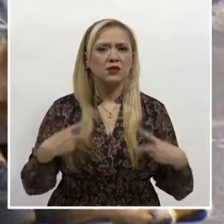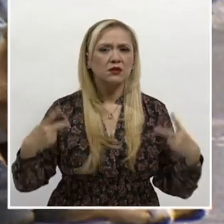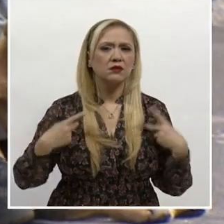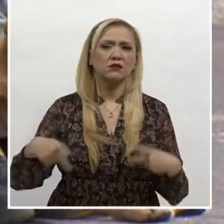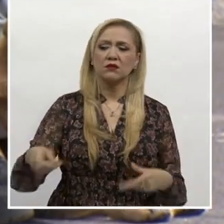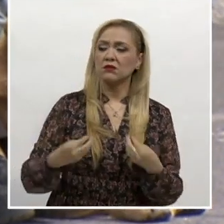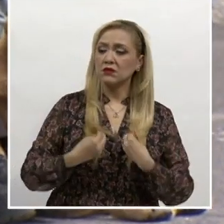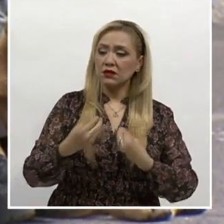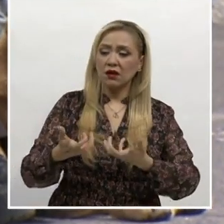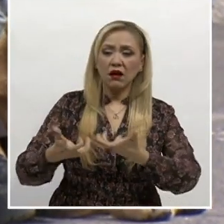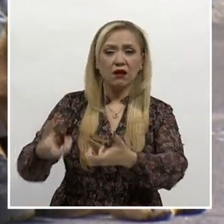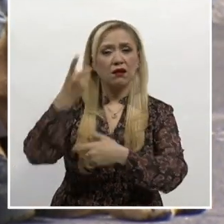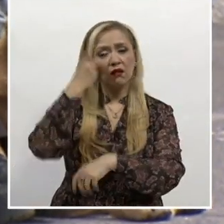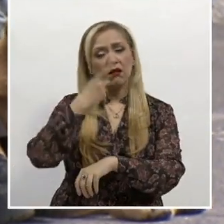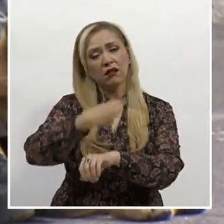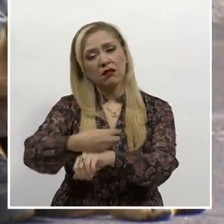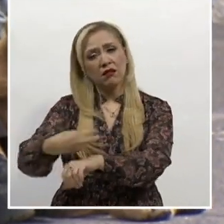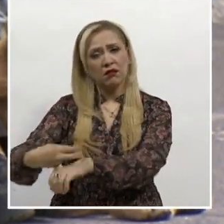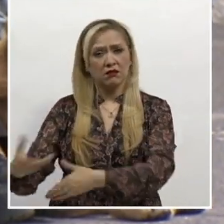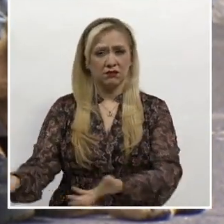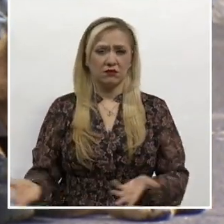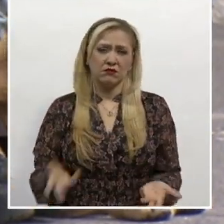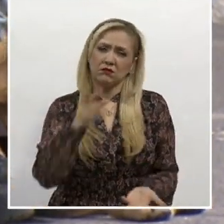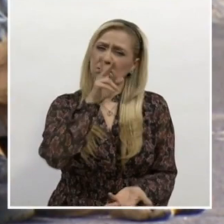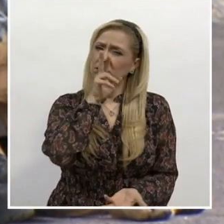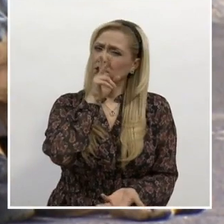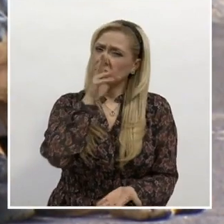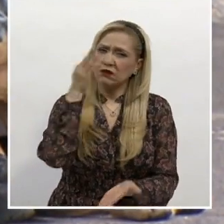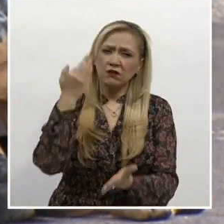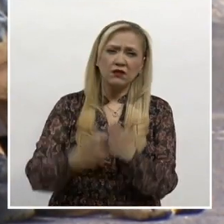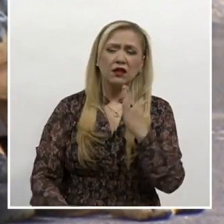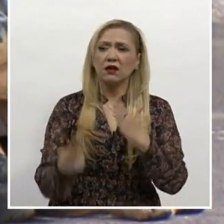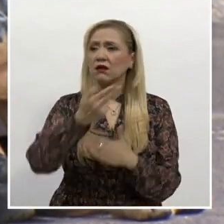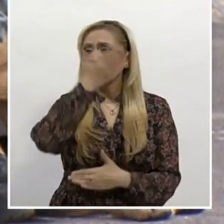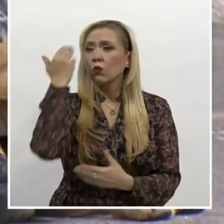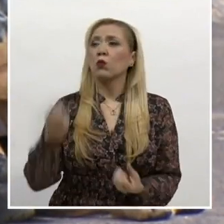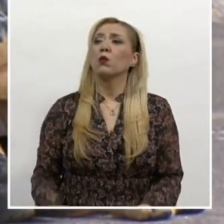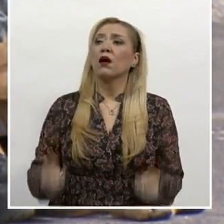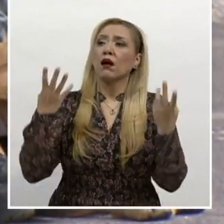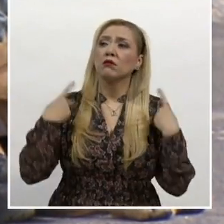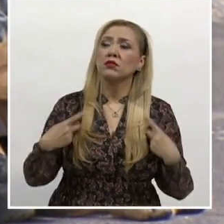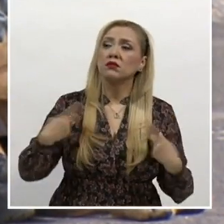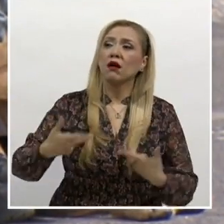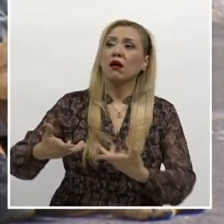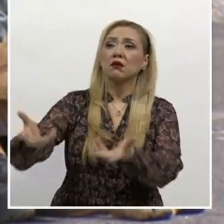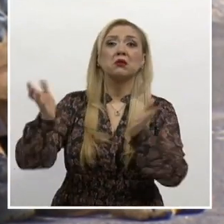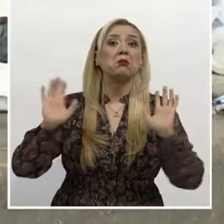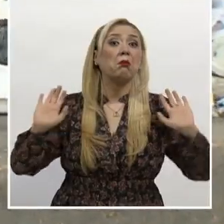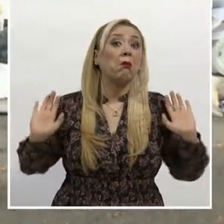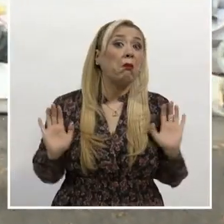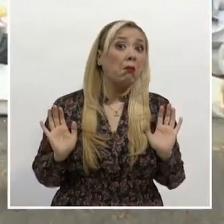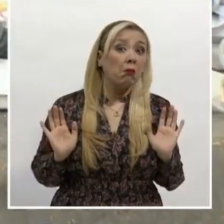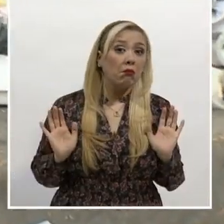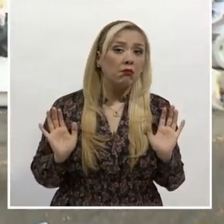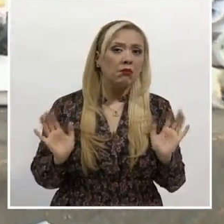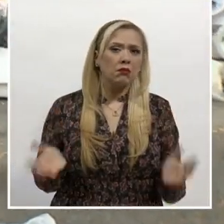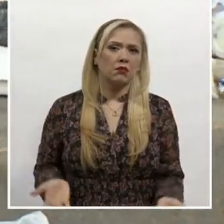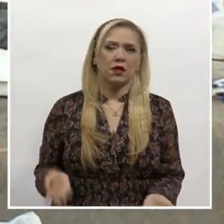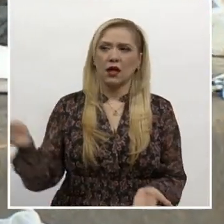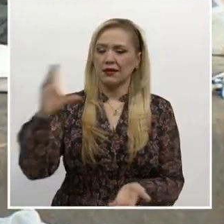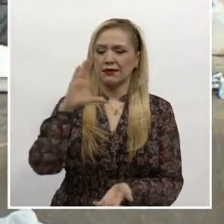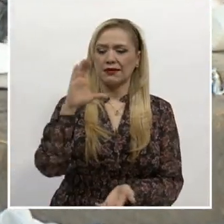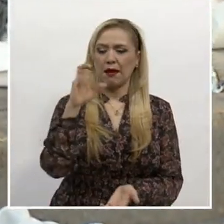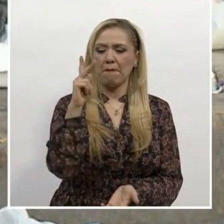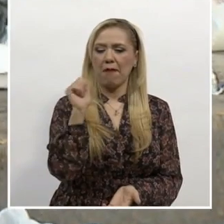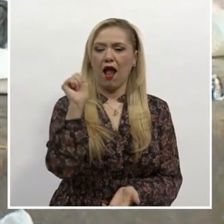situación de calle. Mostraron su preocupación por la falta de datos sobre cuántas personas se encuentran en esta condición, toda vez que, según datos de la Cepal,